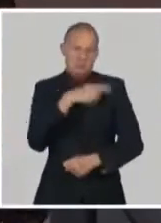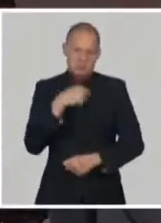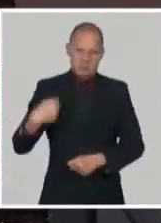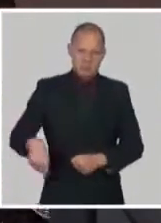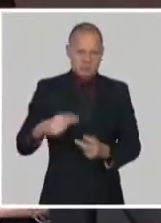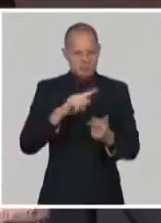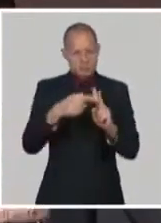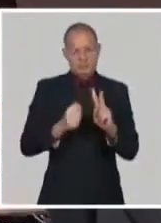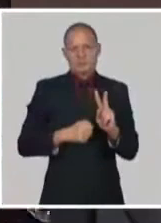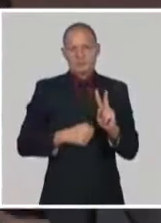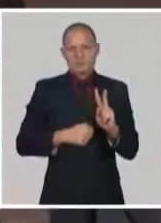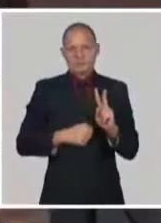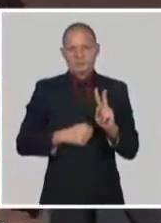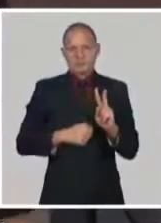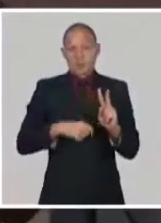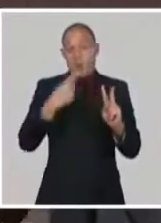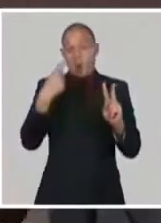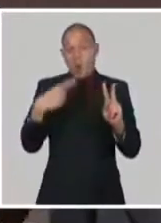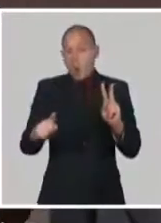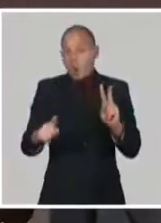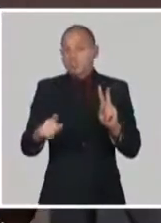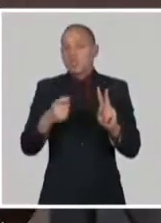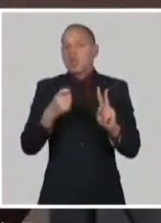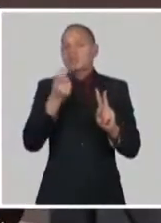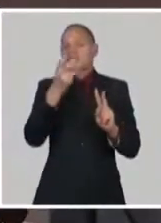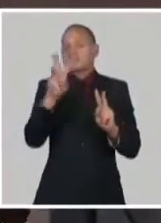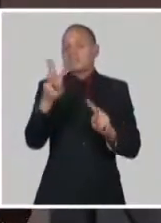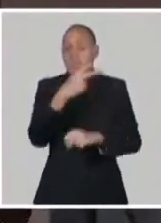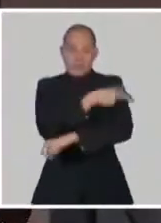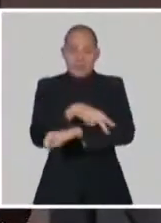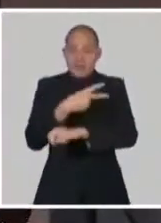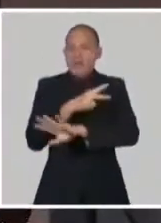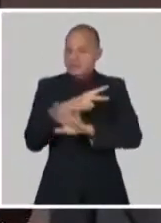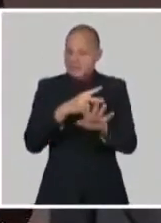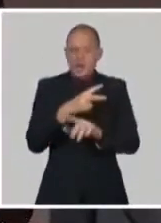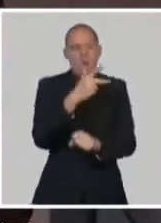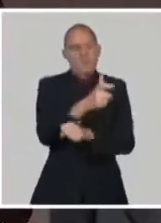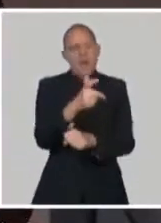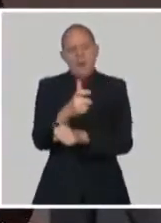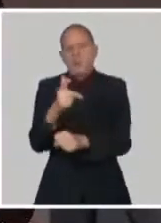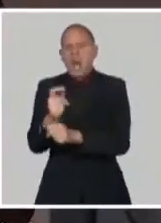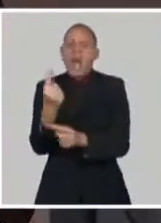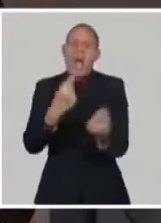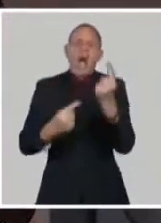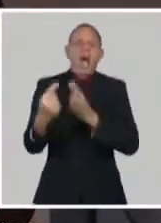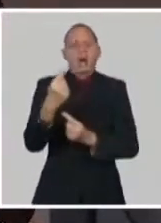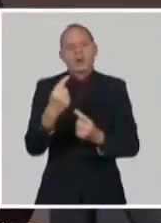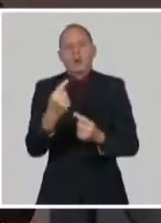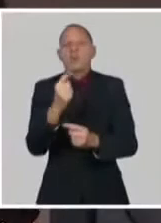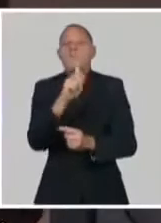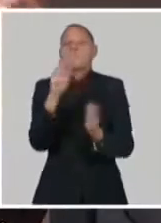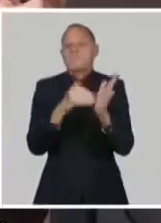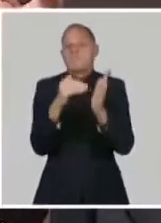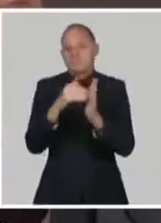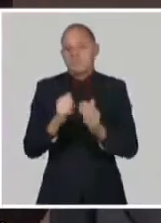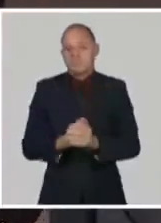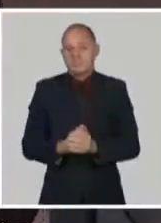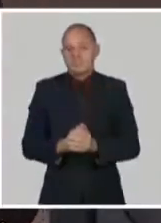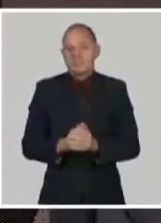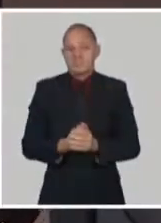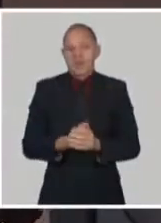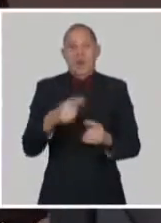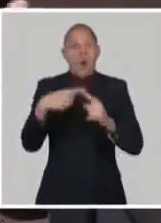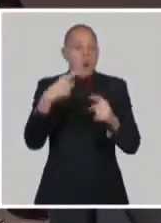aplicado más de un millón de dosis de vacunas. No hay suficiente cantidad de vacunas realmente en este momento. Se ve en las noticias,